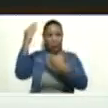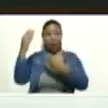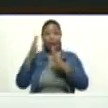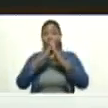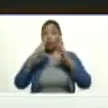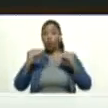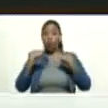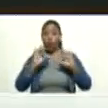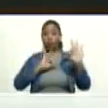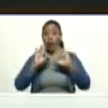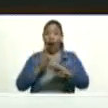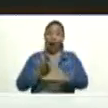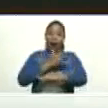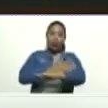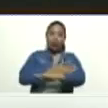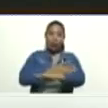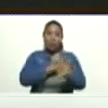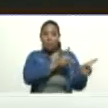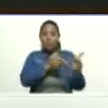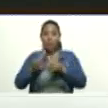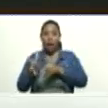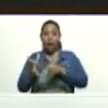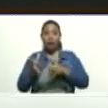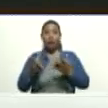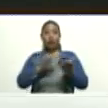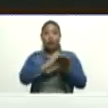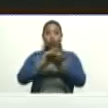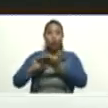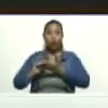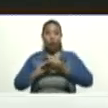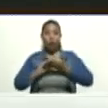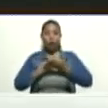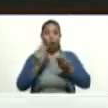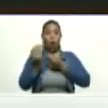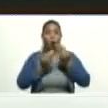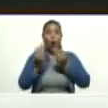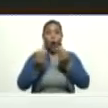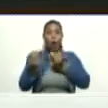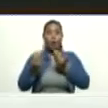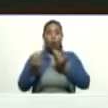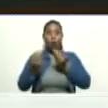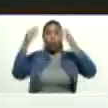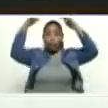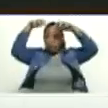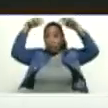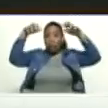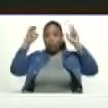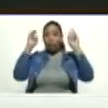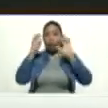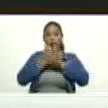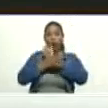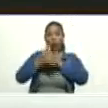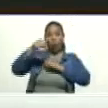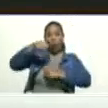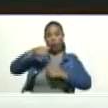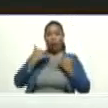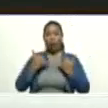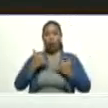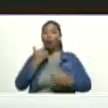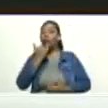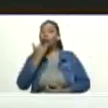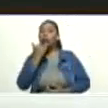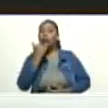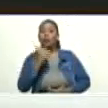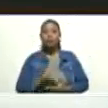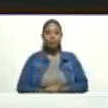todos estemos preparados en lo que son las medidas que hay que tomar para esta temporada